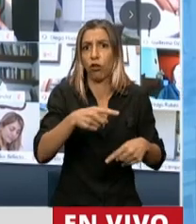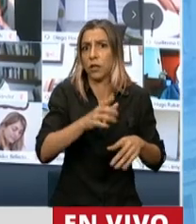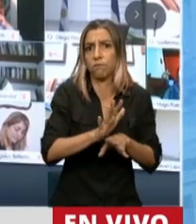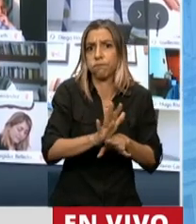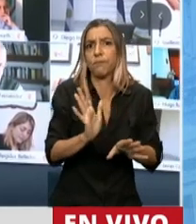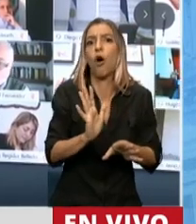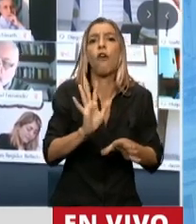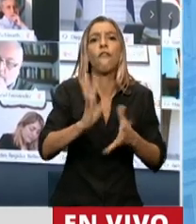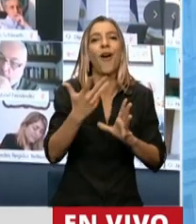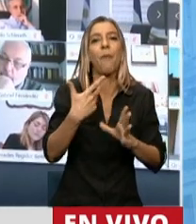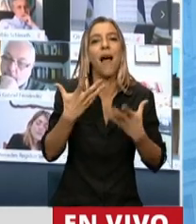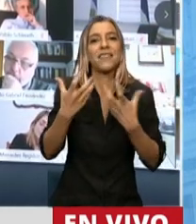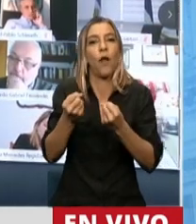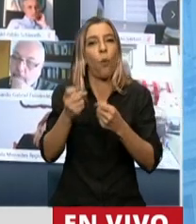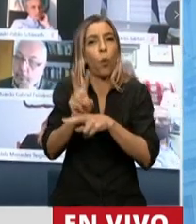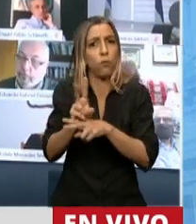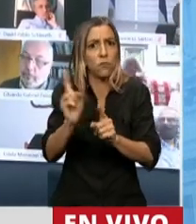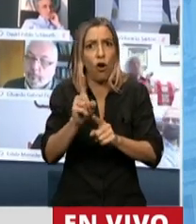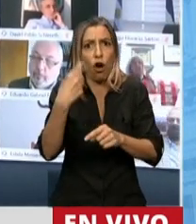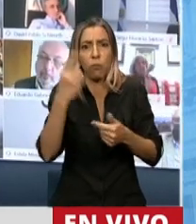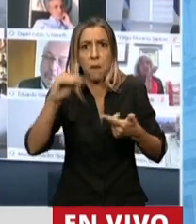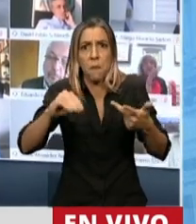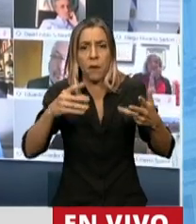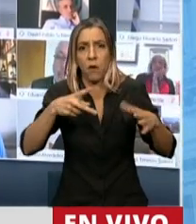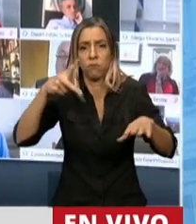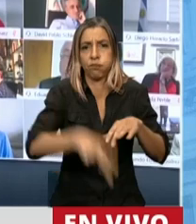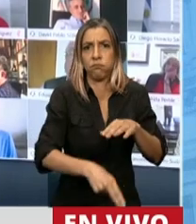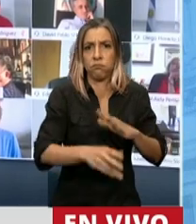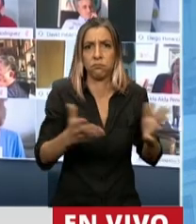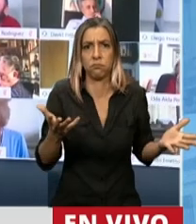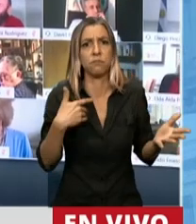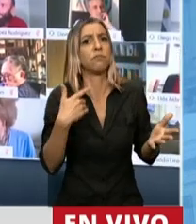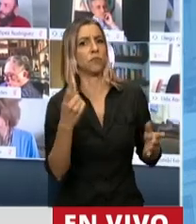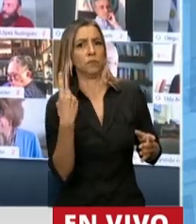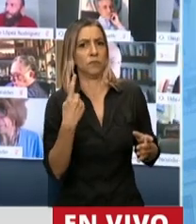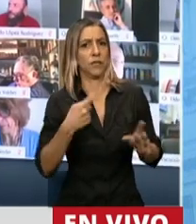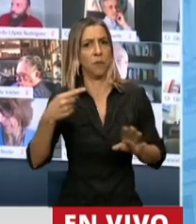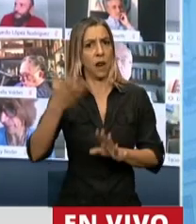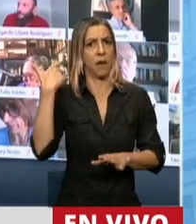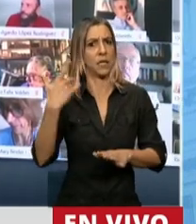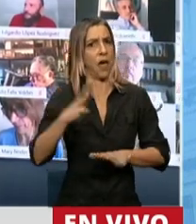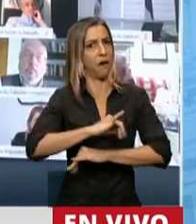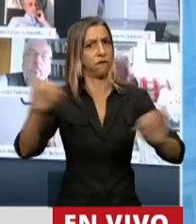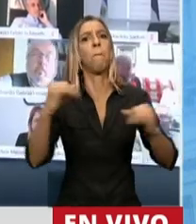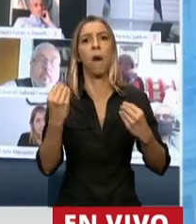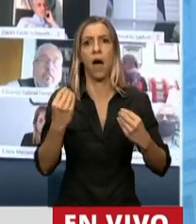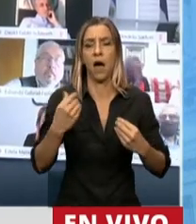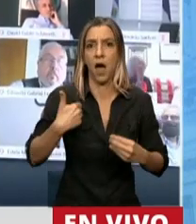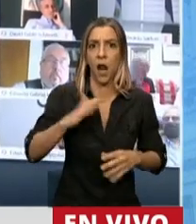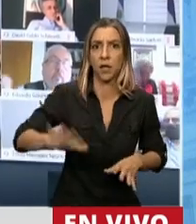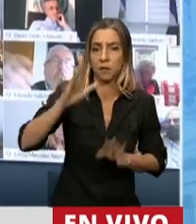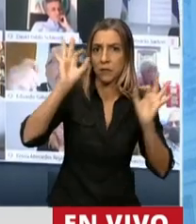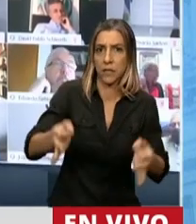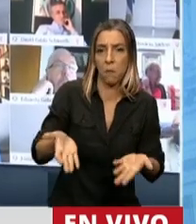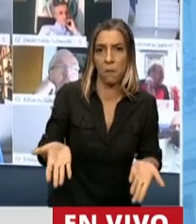hacer manifestaciones durante cinco días la semana pasada para que el país viera lo que estaba sucediendo. Mire, Presidente, la